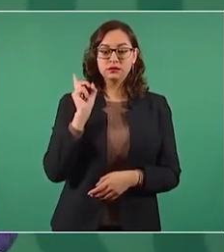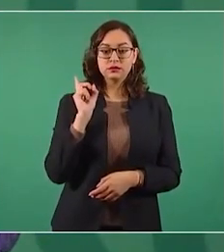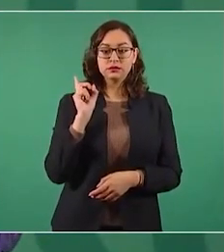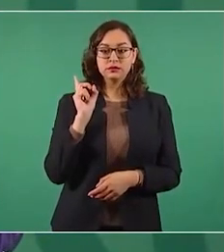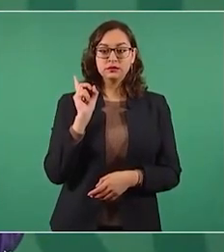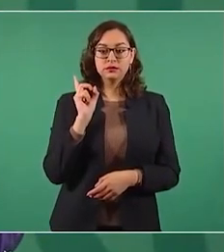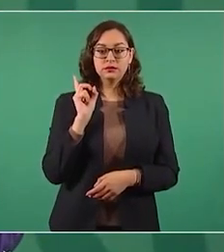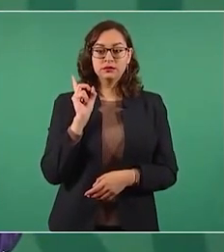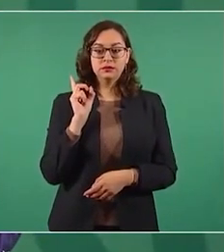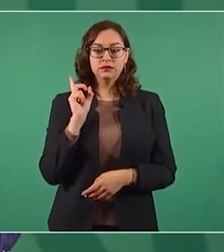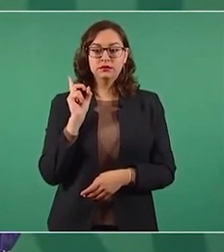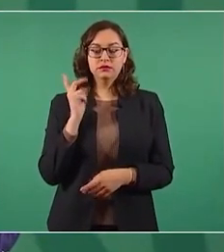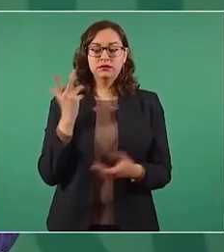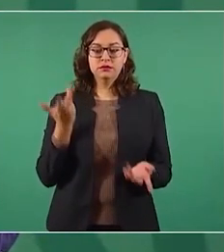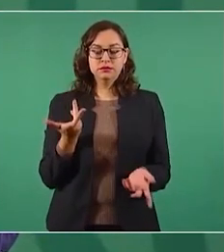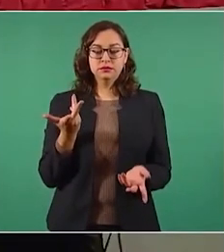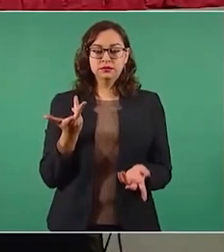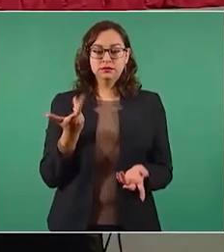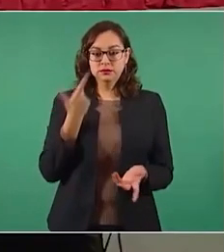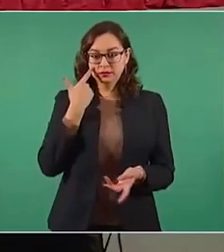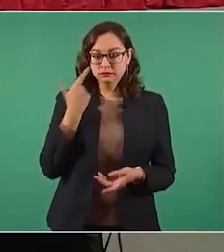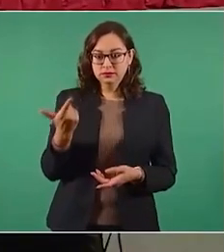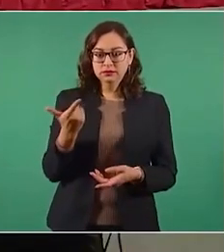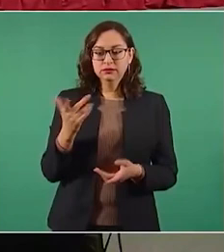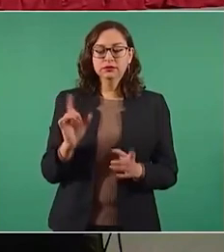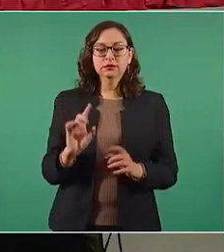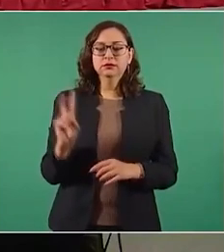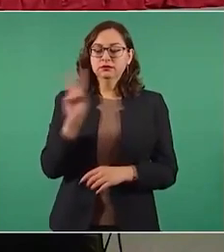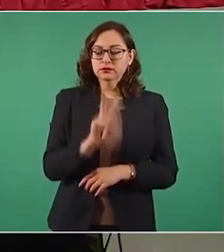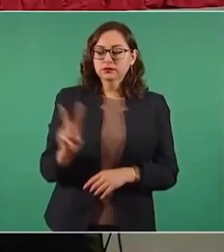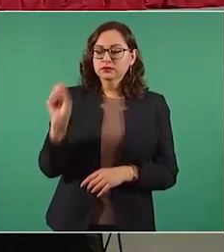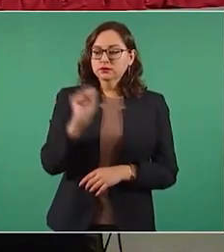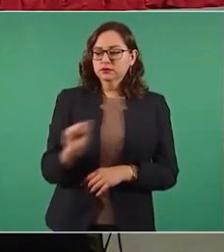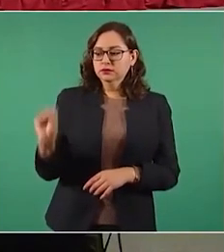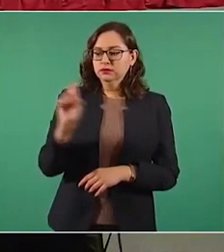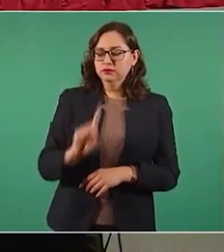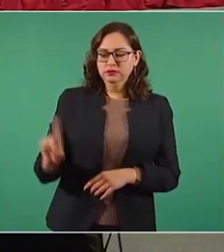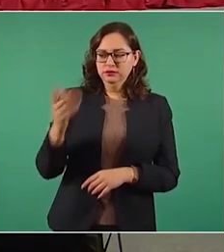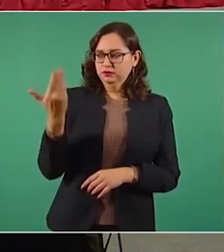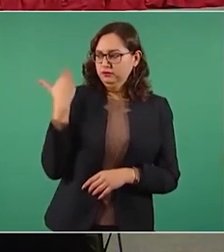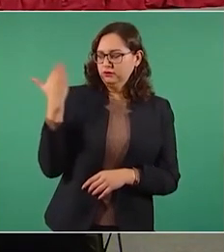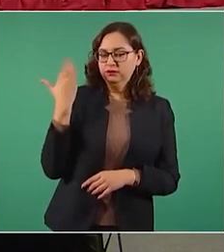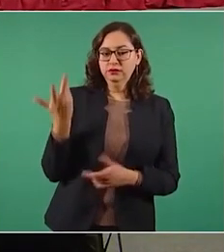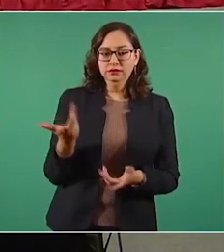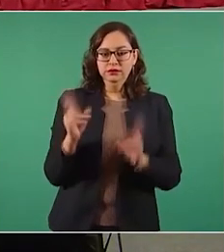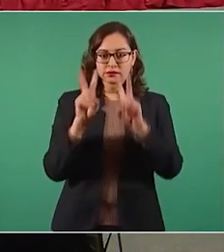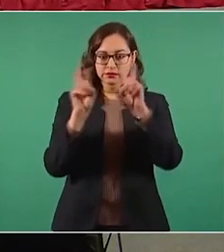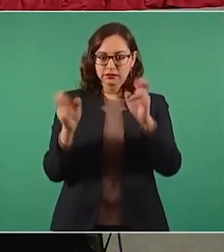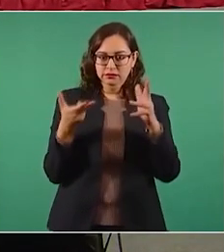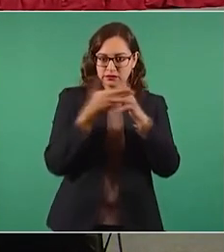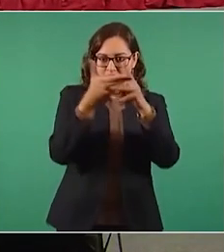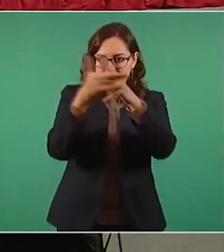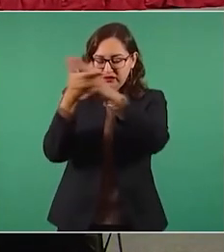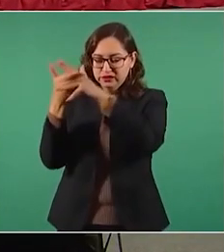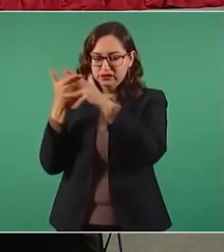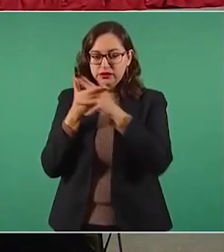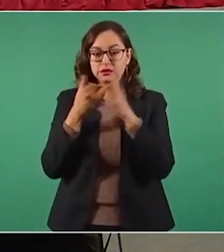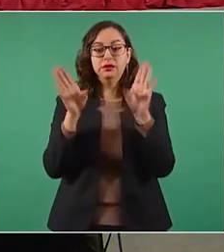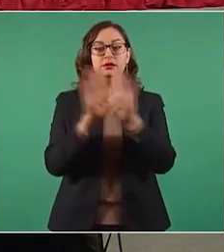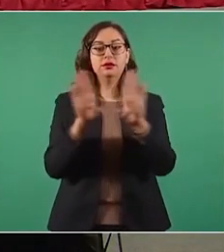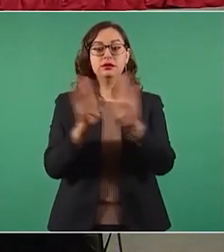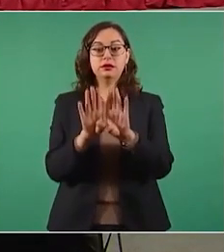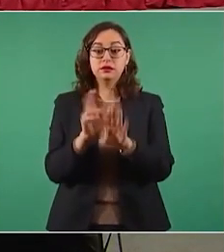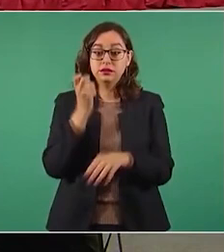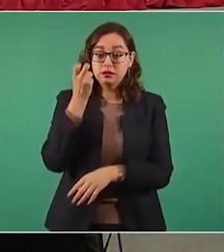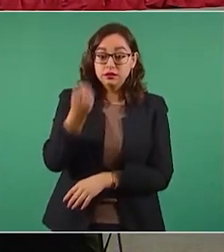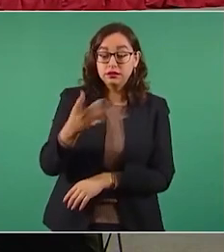Lo que pasó de homicidios, viernes, sábado y domingo, este fin de semana. A ver si lo tenemos. Esto es lo